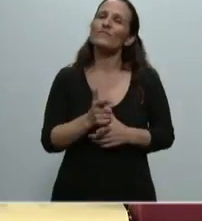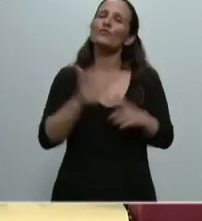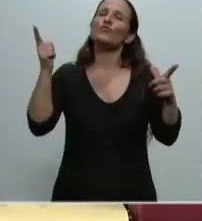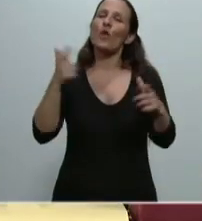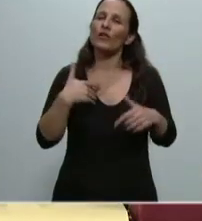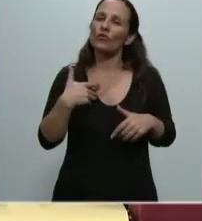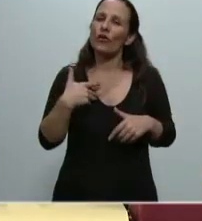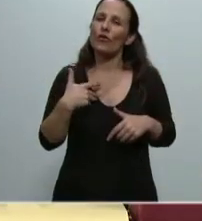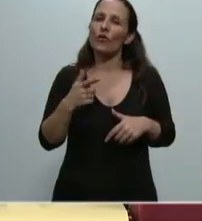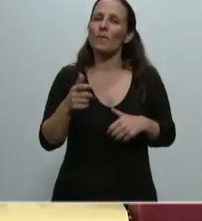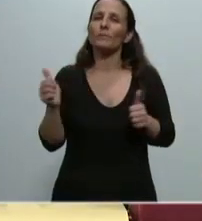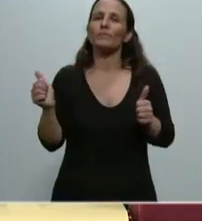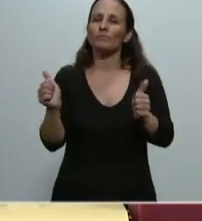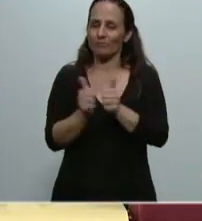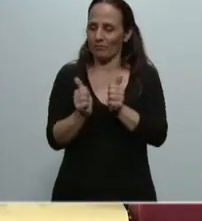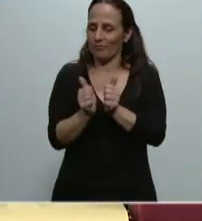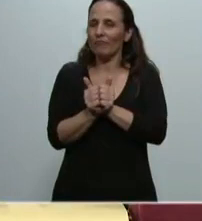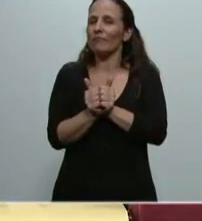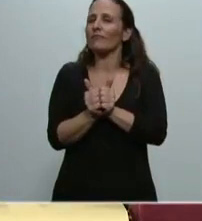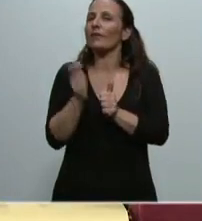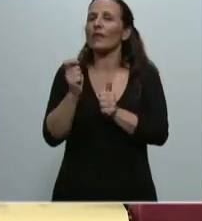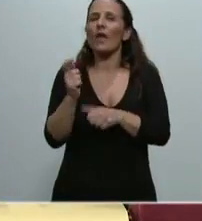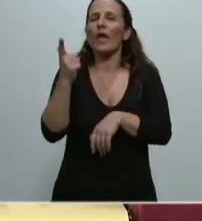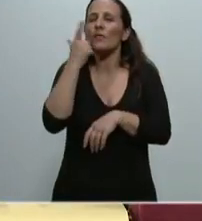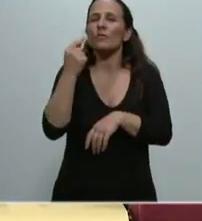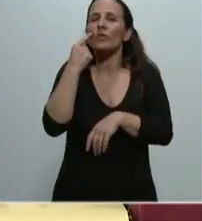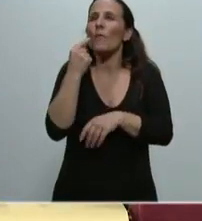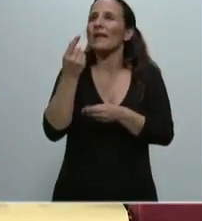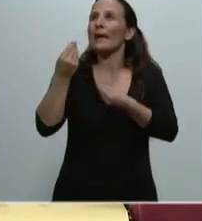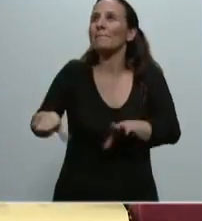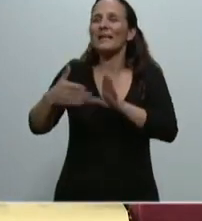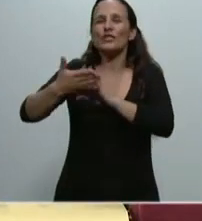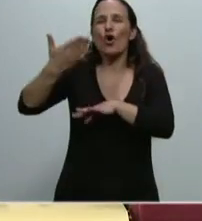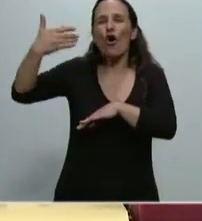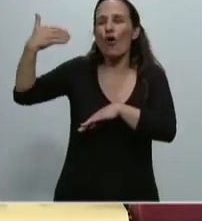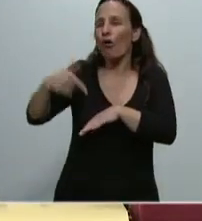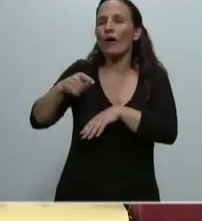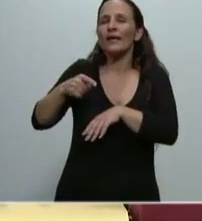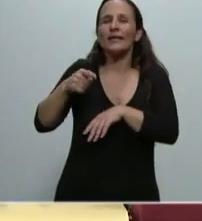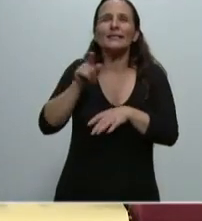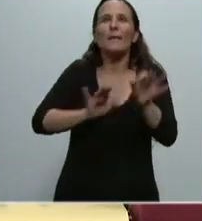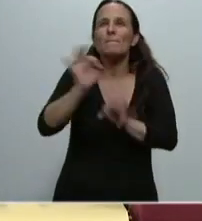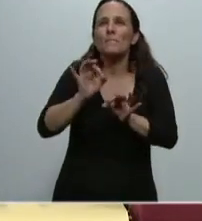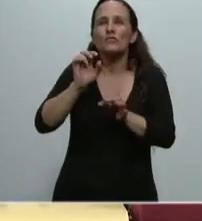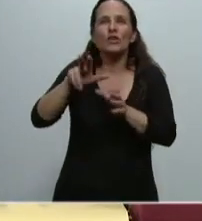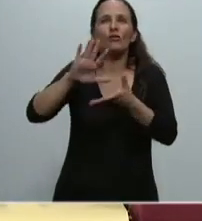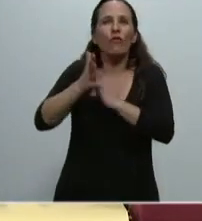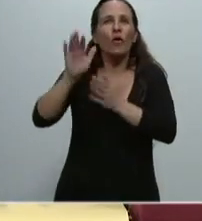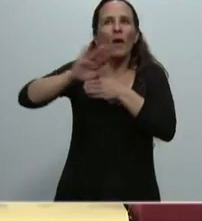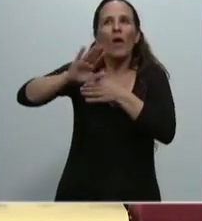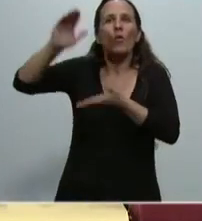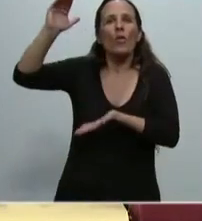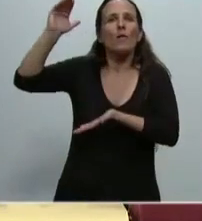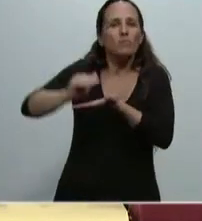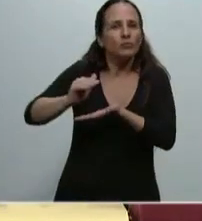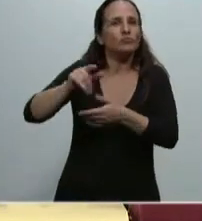compañera, como compañero al hombre que precisamente inició este proceso virtuoso de desendeudamiento, de